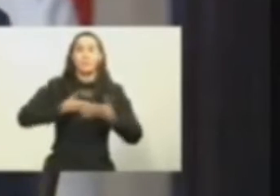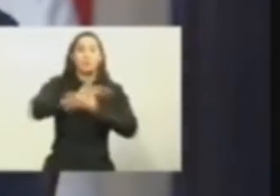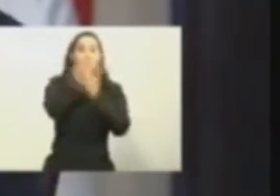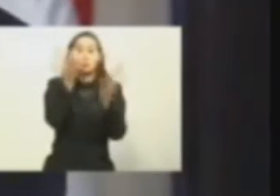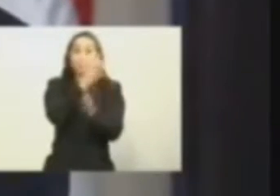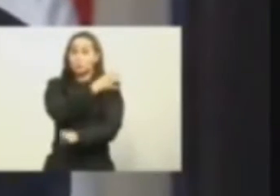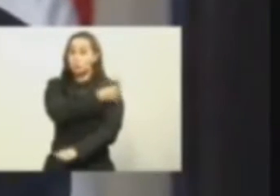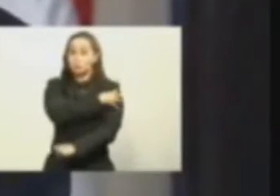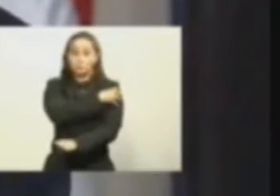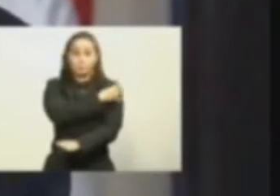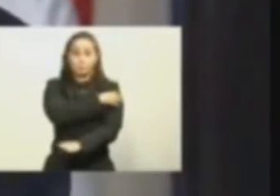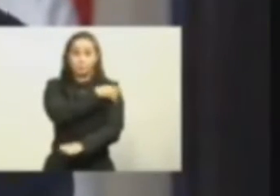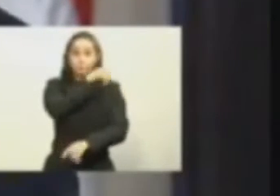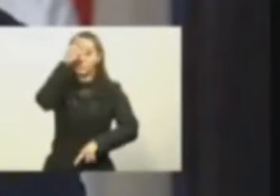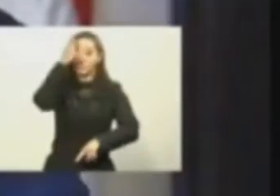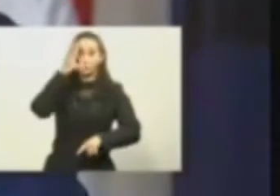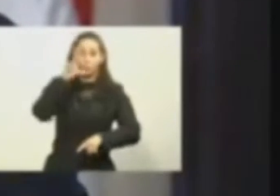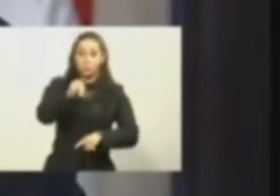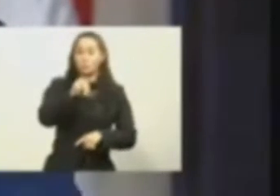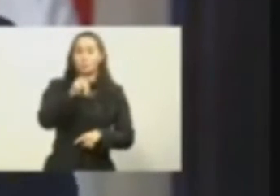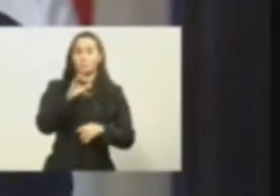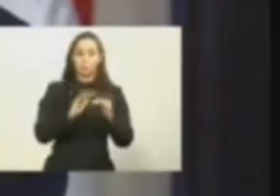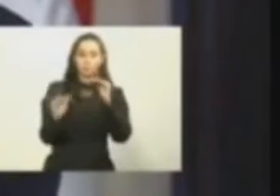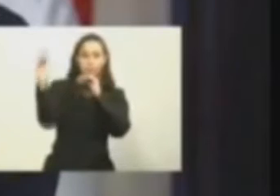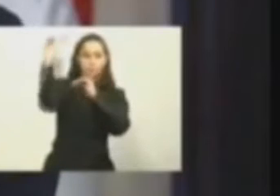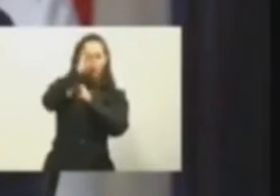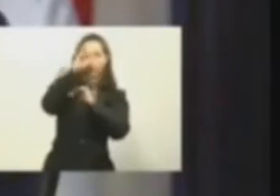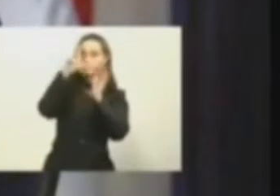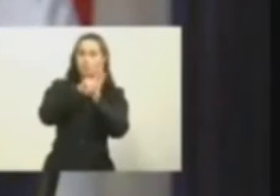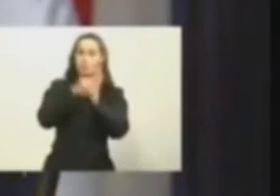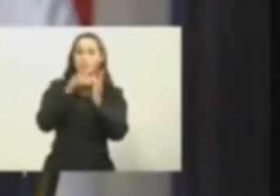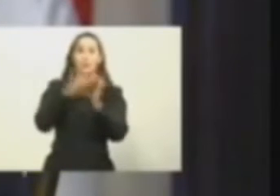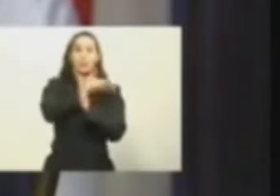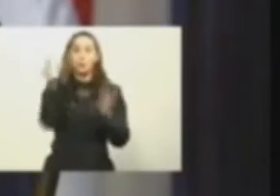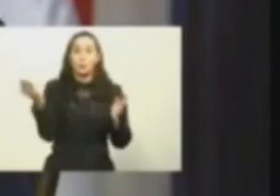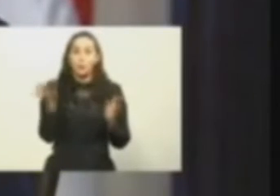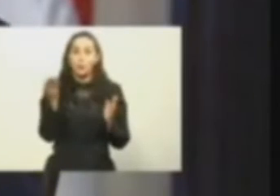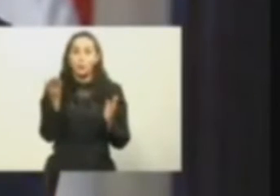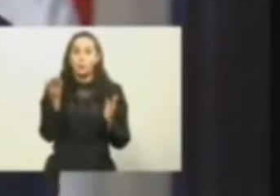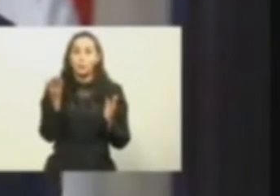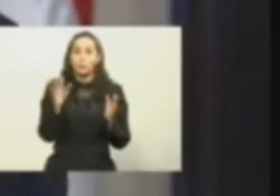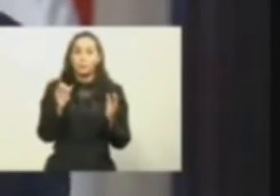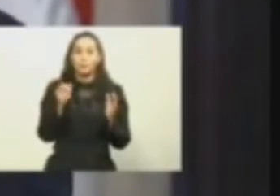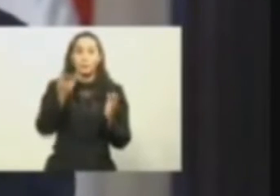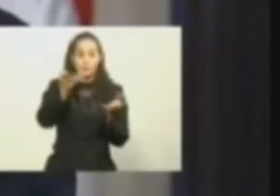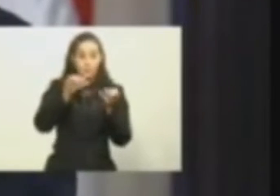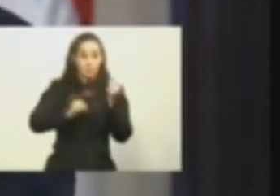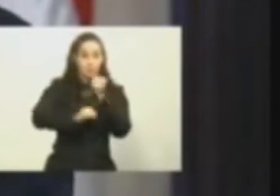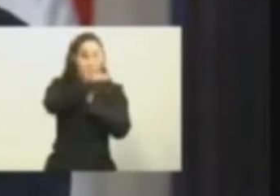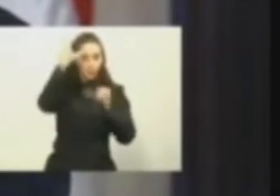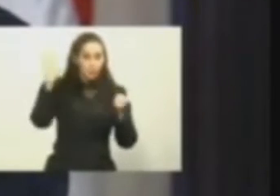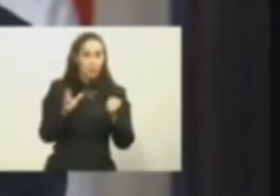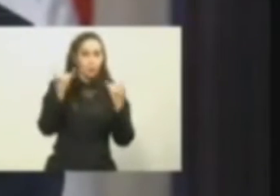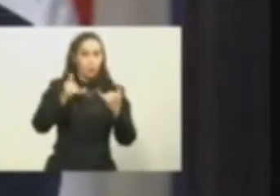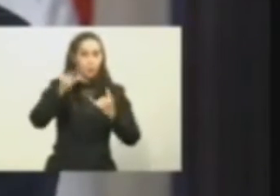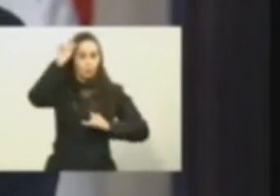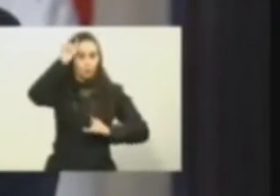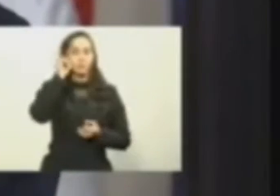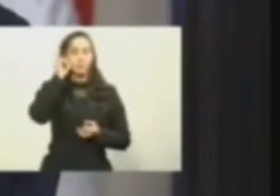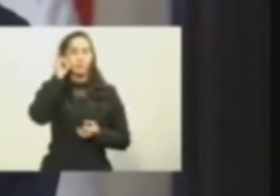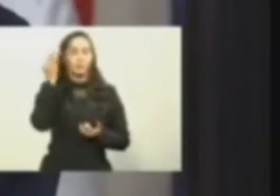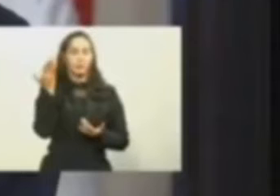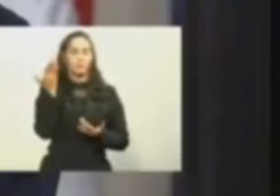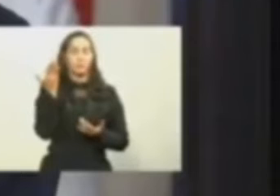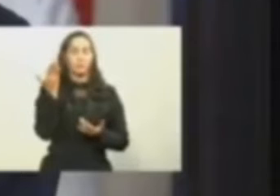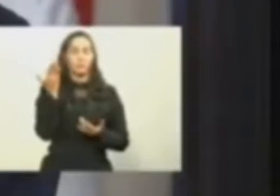ciento. Conflicto. El partido revolucionario moderno PRM envió al fiscal nacional de esa agrupación